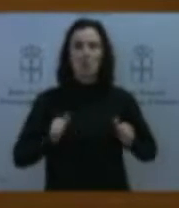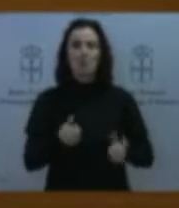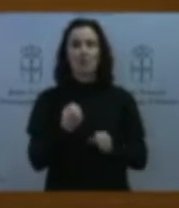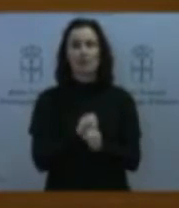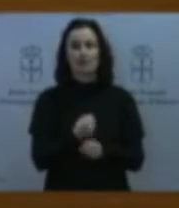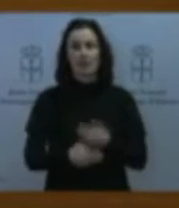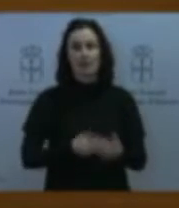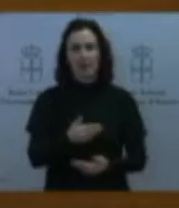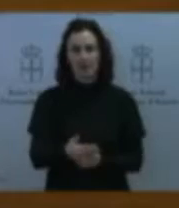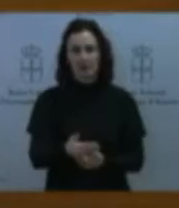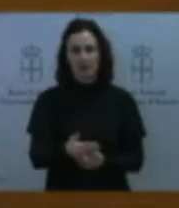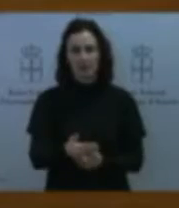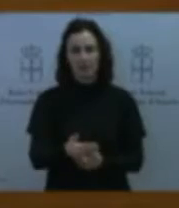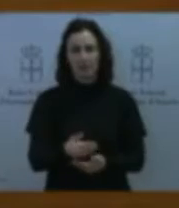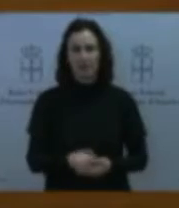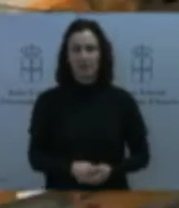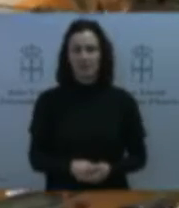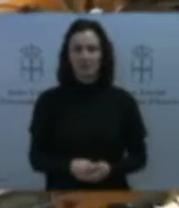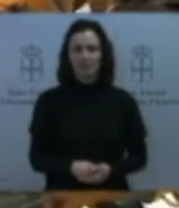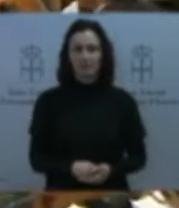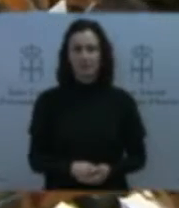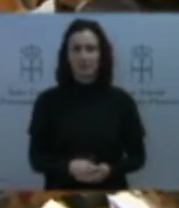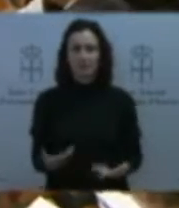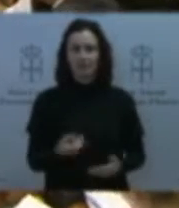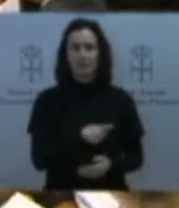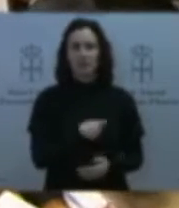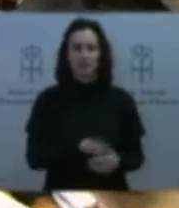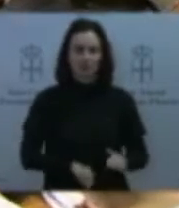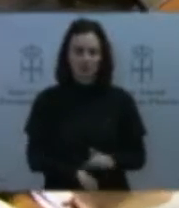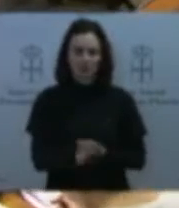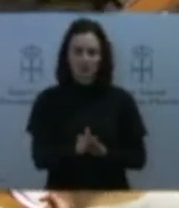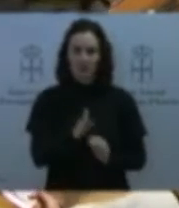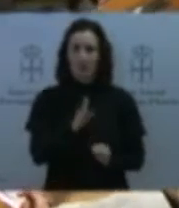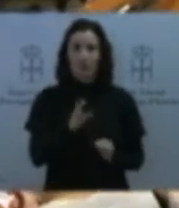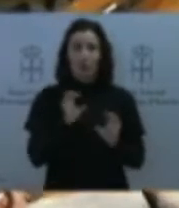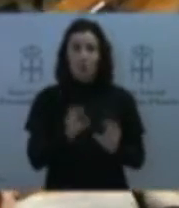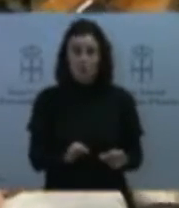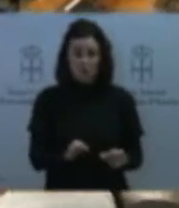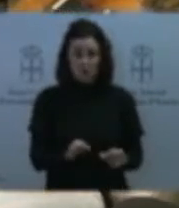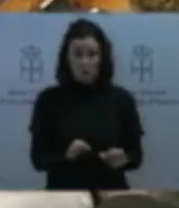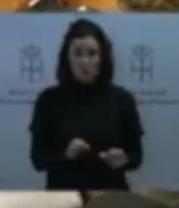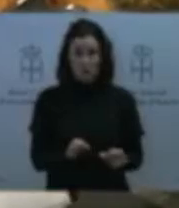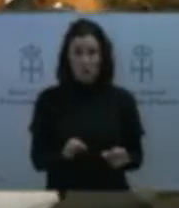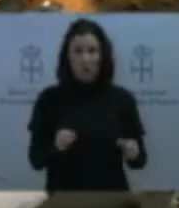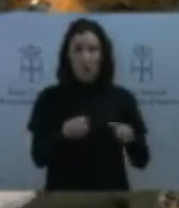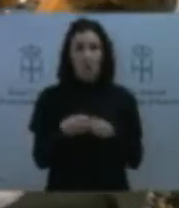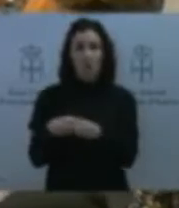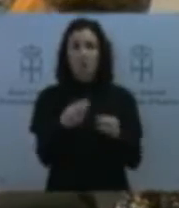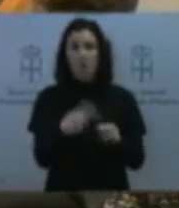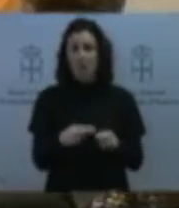Una comisión permanente de la que no forma parte ninguno de los partidos políticos aquí presentes en el Ayuntamiento de Gijón,